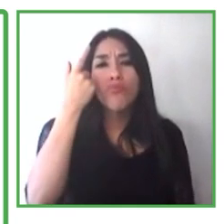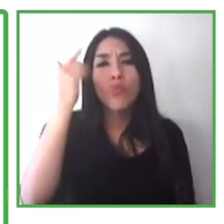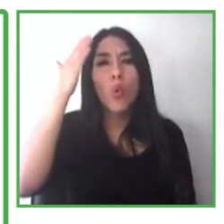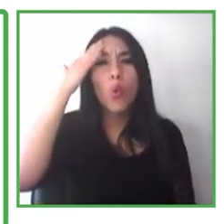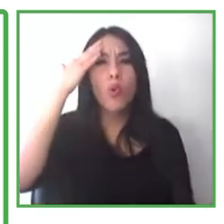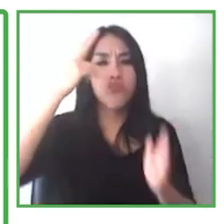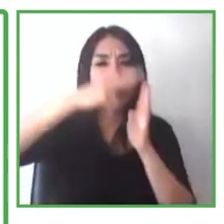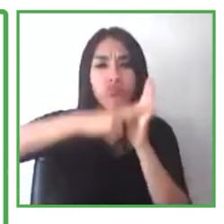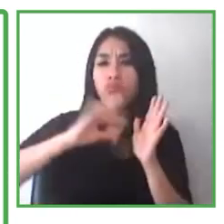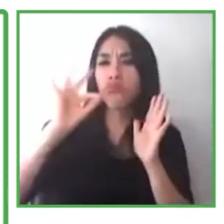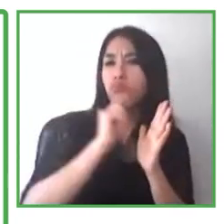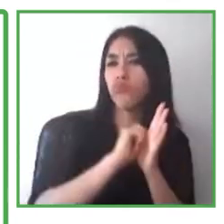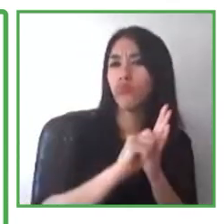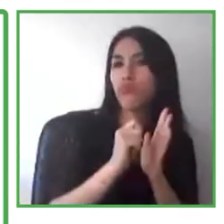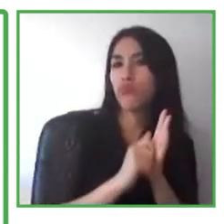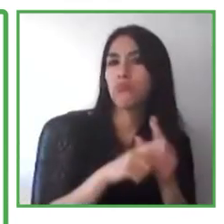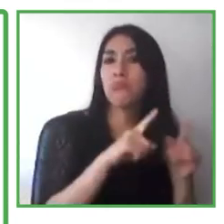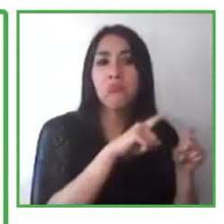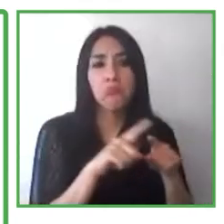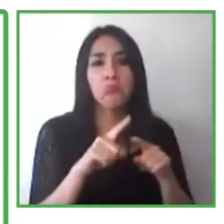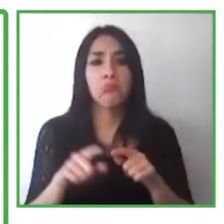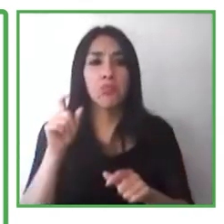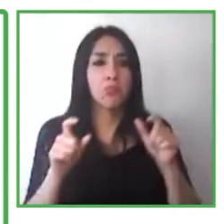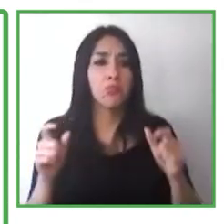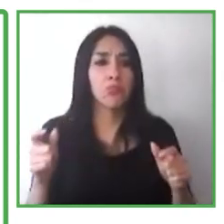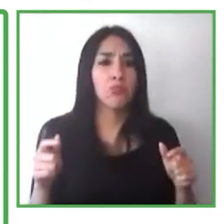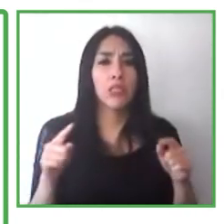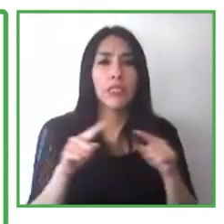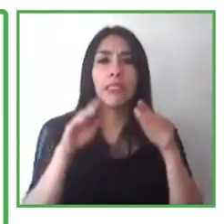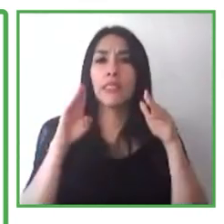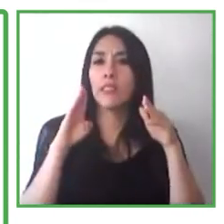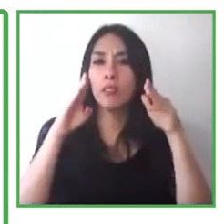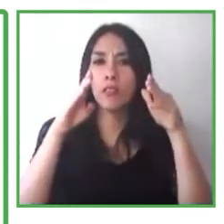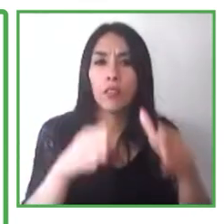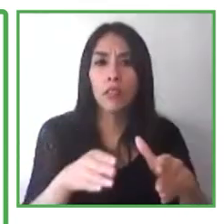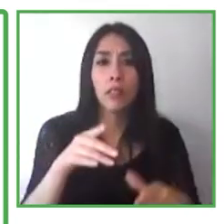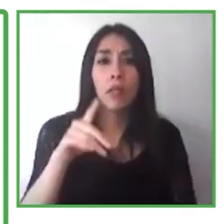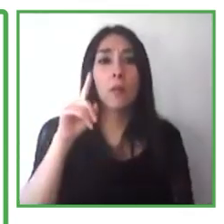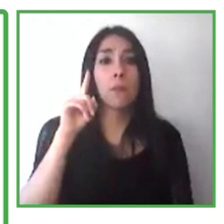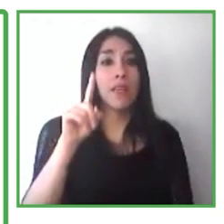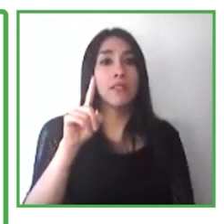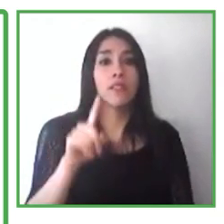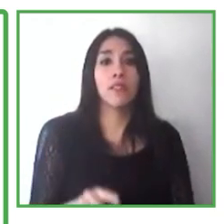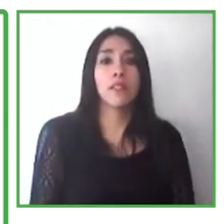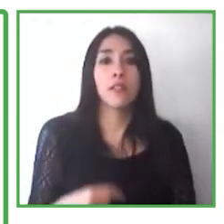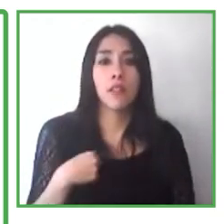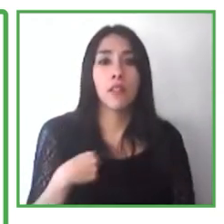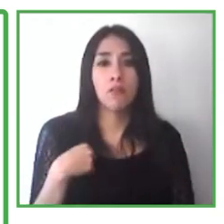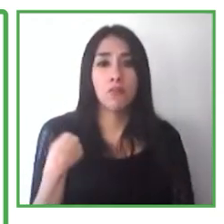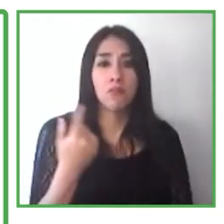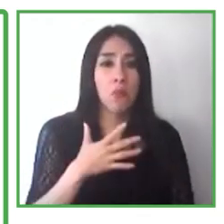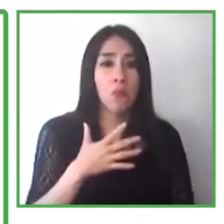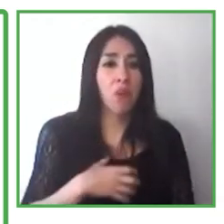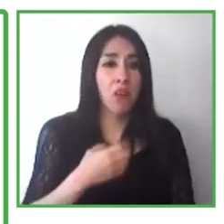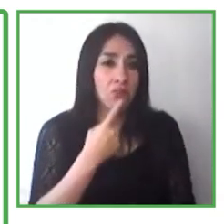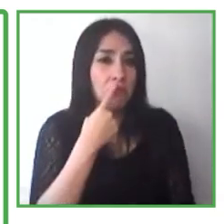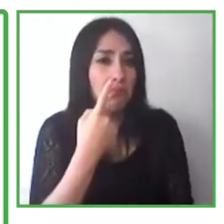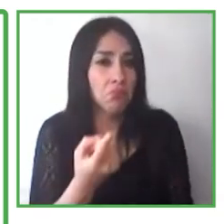incluimos el proceso adecuado de acomodación